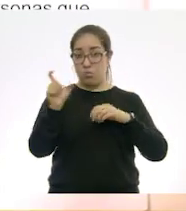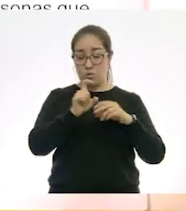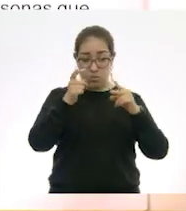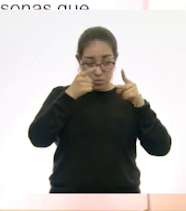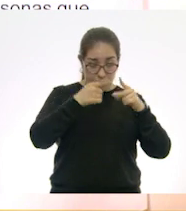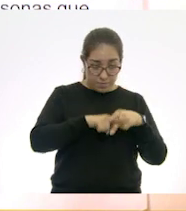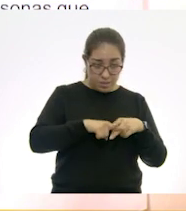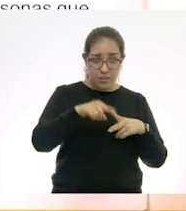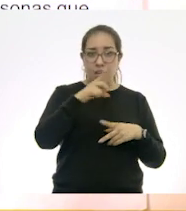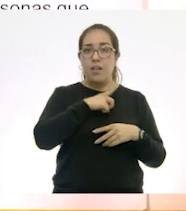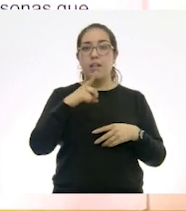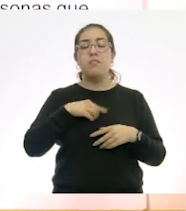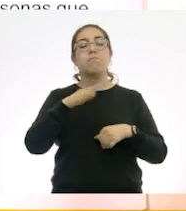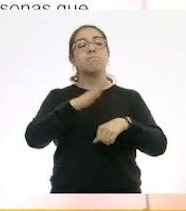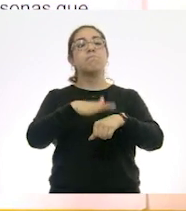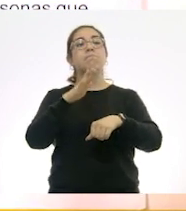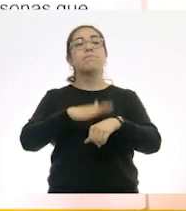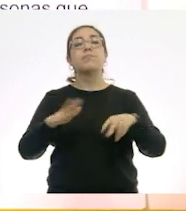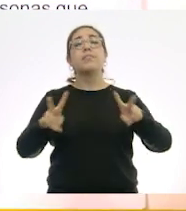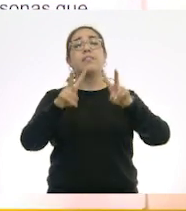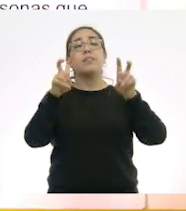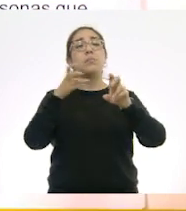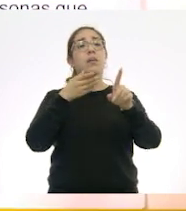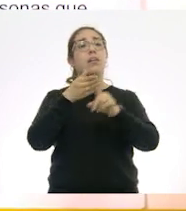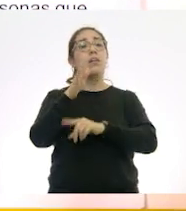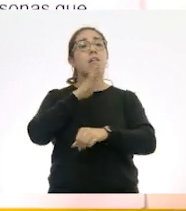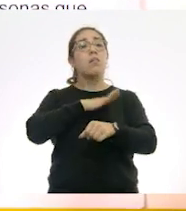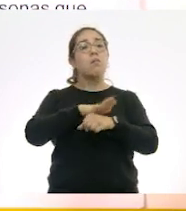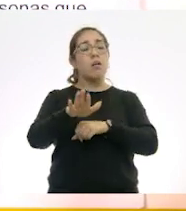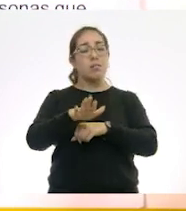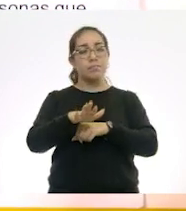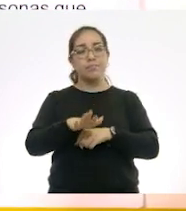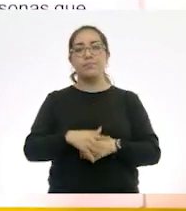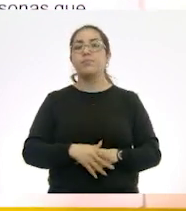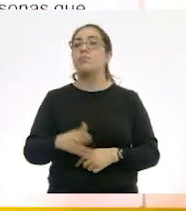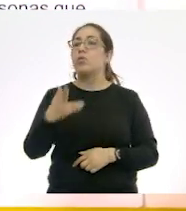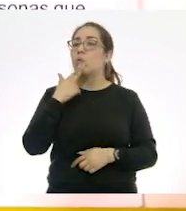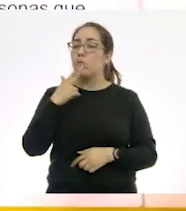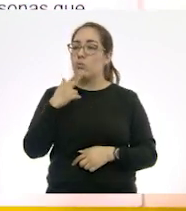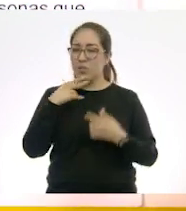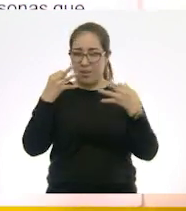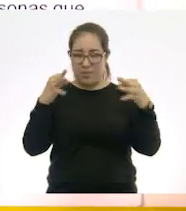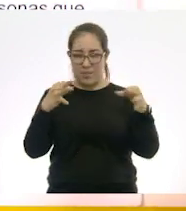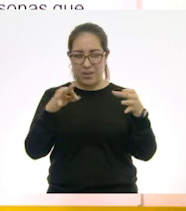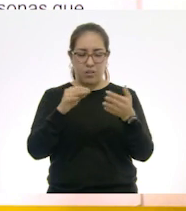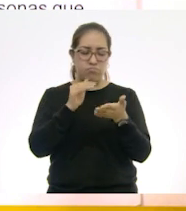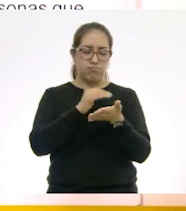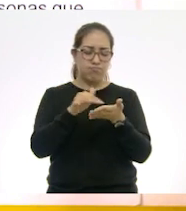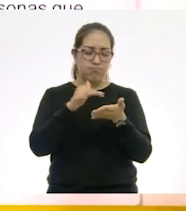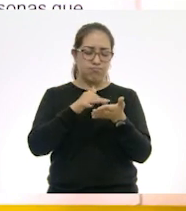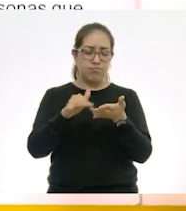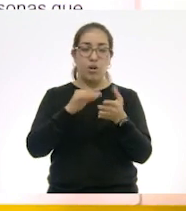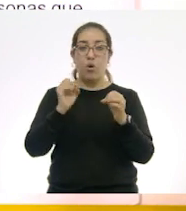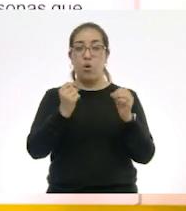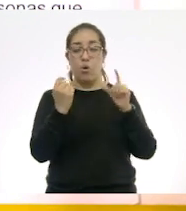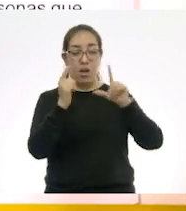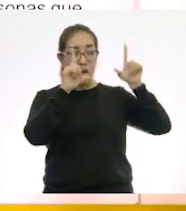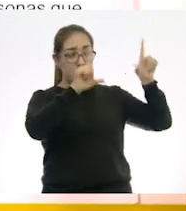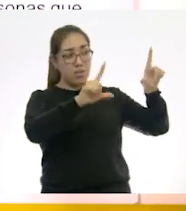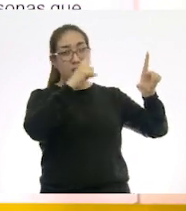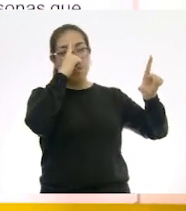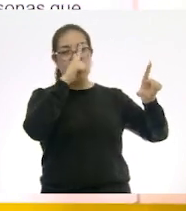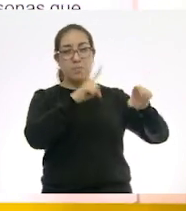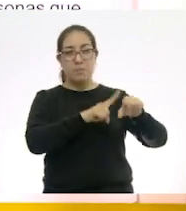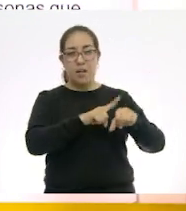anunciar el tema que vas a exponer. Usar las tarjetas o carteles para recordar la información.